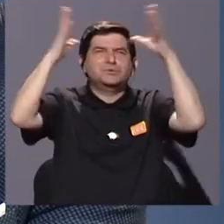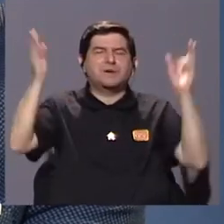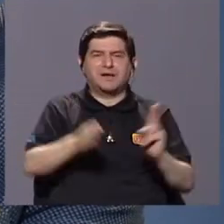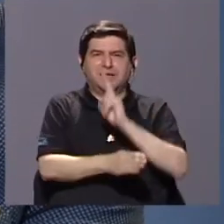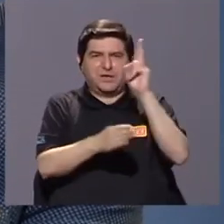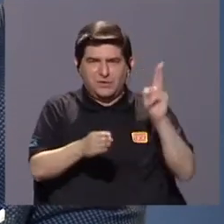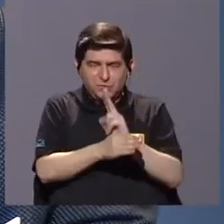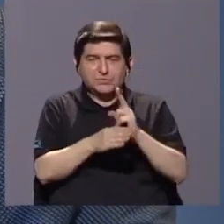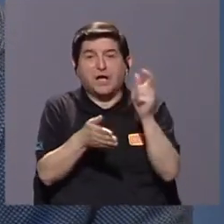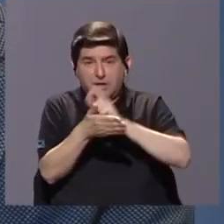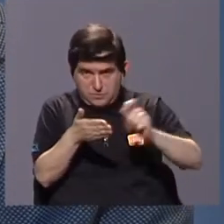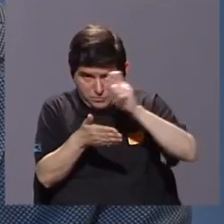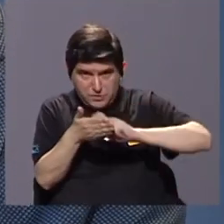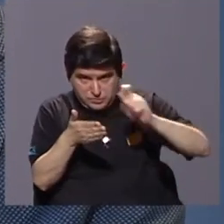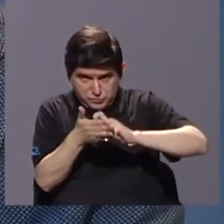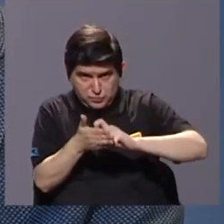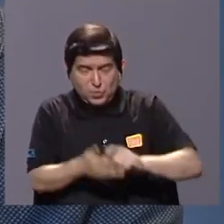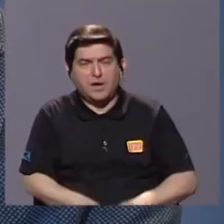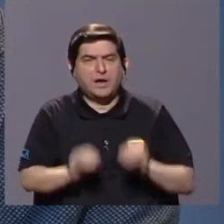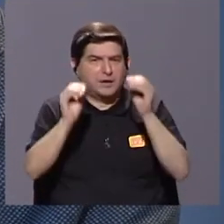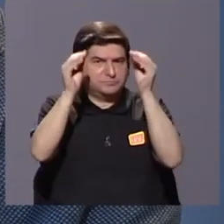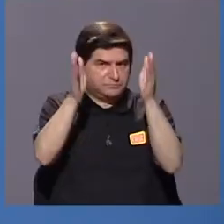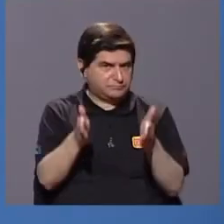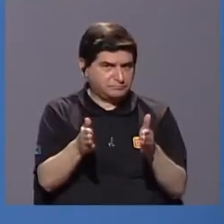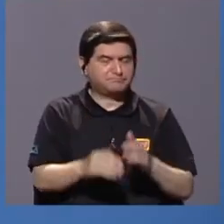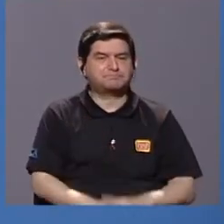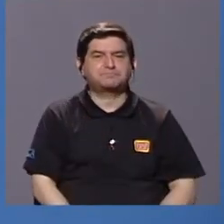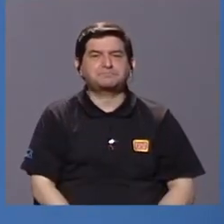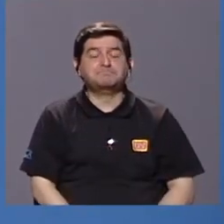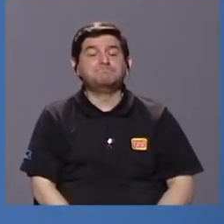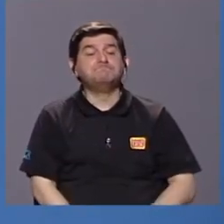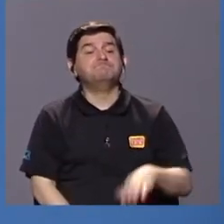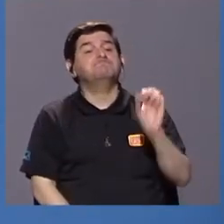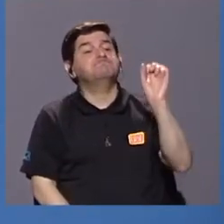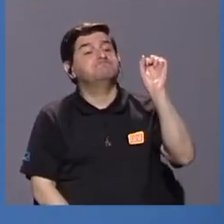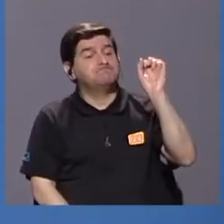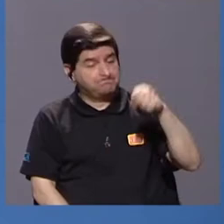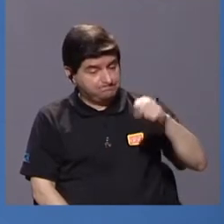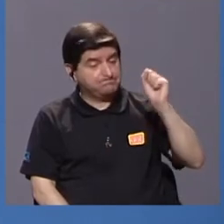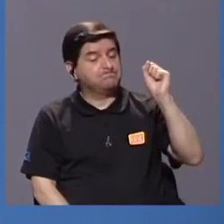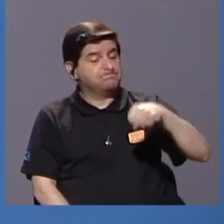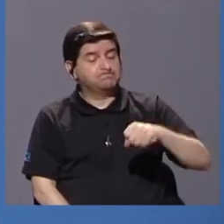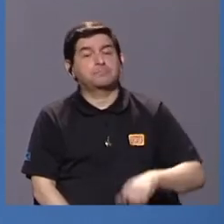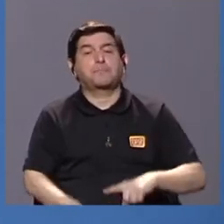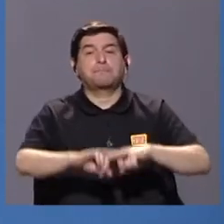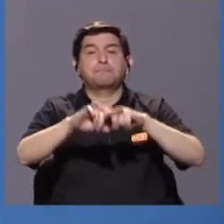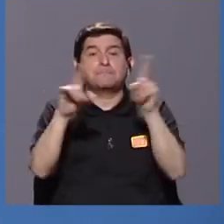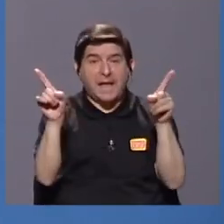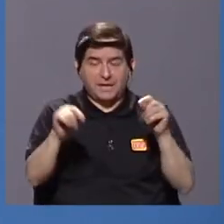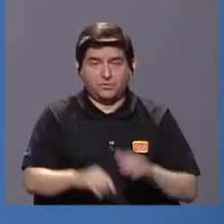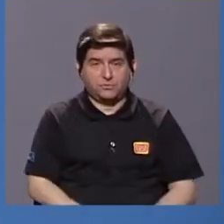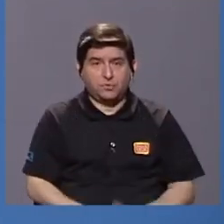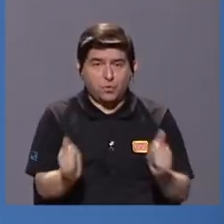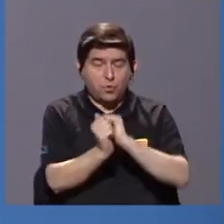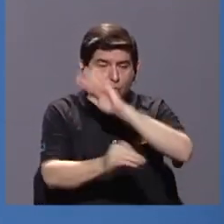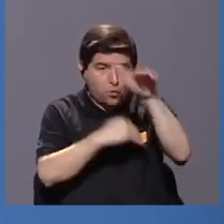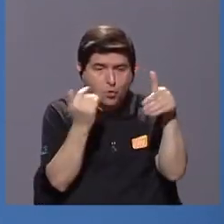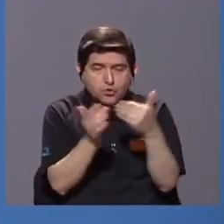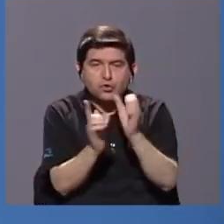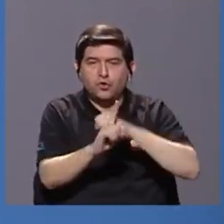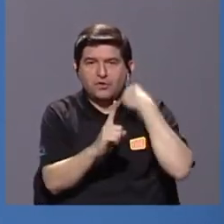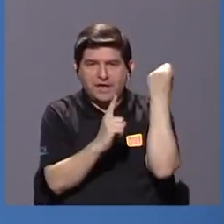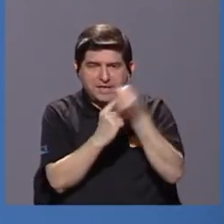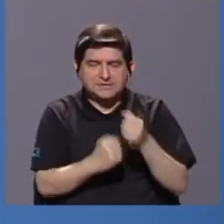utilizado en las escuelas por parte de los maestros. Sí, por supuesto. Lo que pasa es que, bueno, con todo esto de la pandemia,